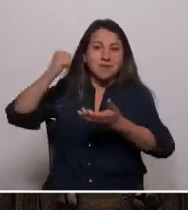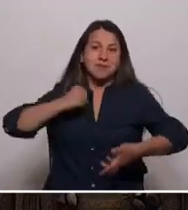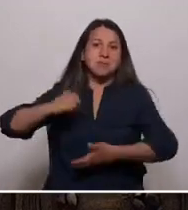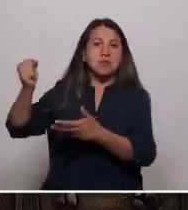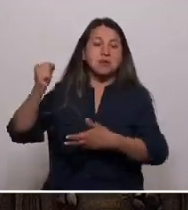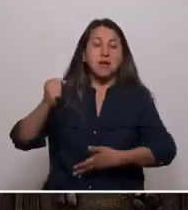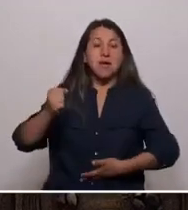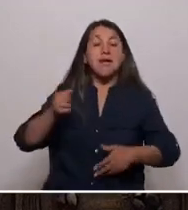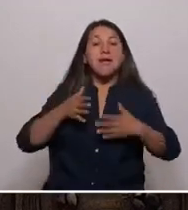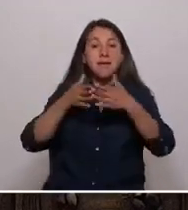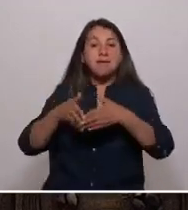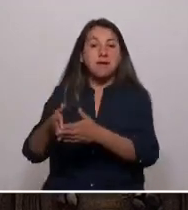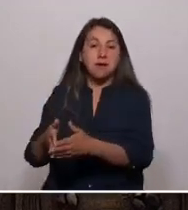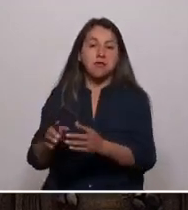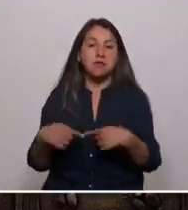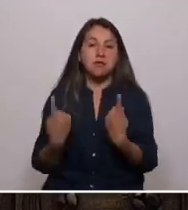puertos.